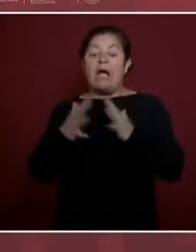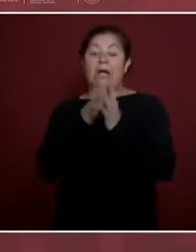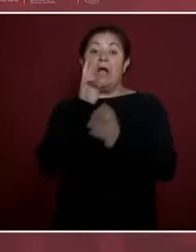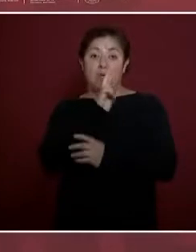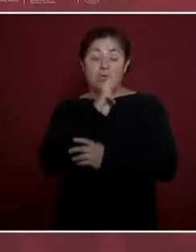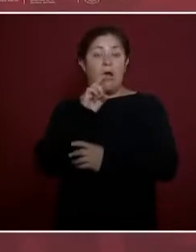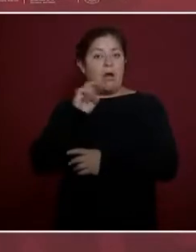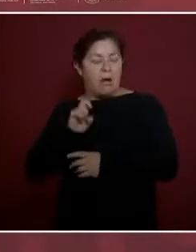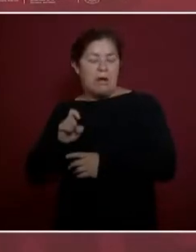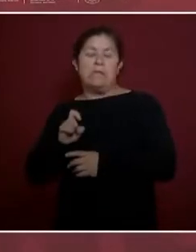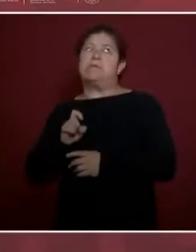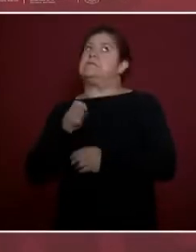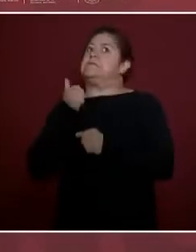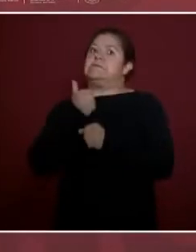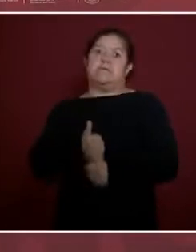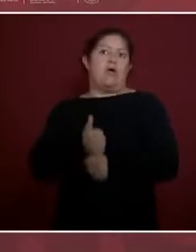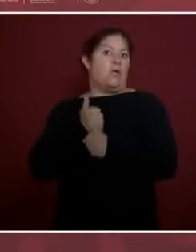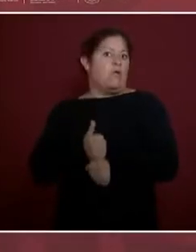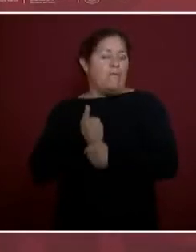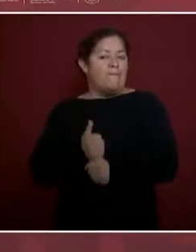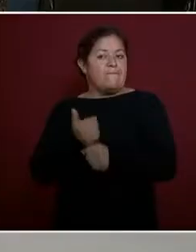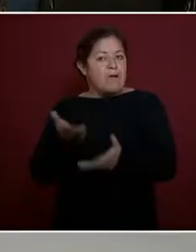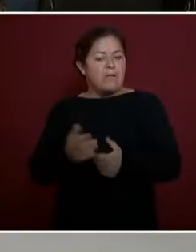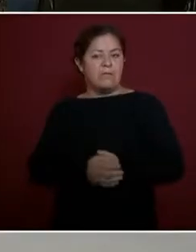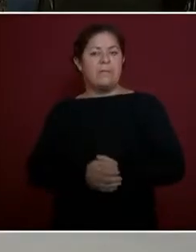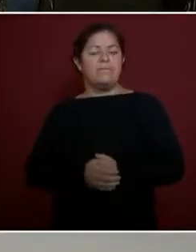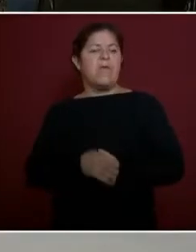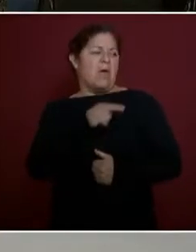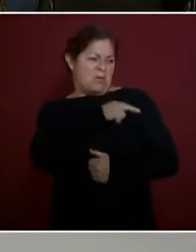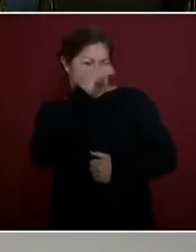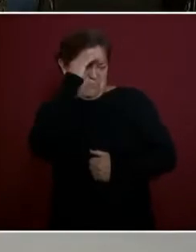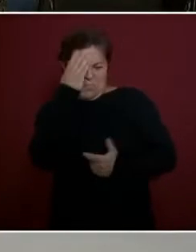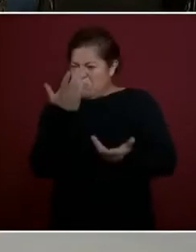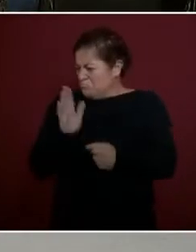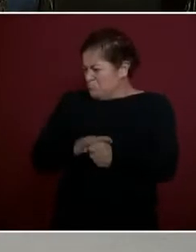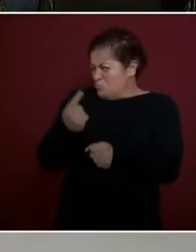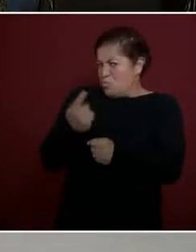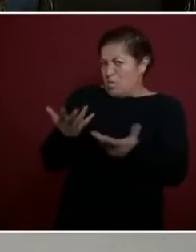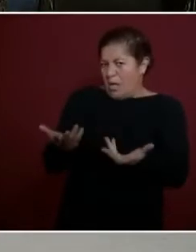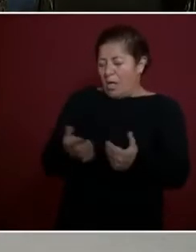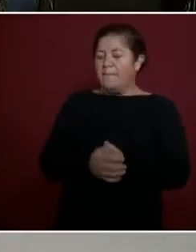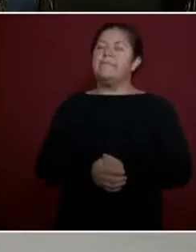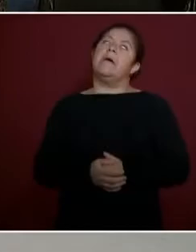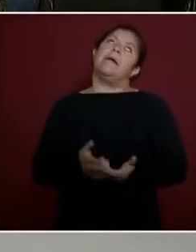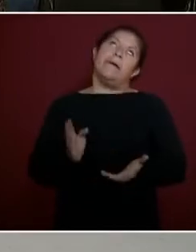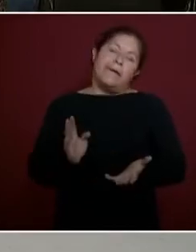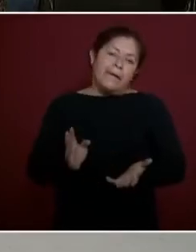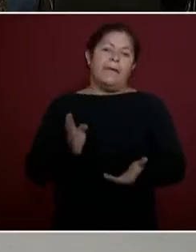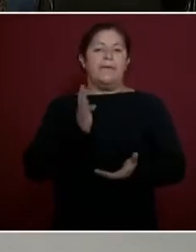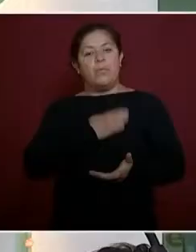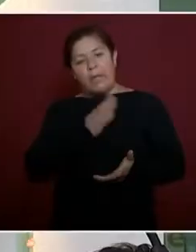y Ucrania. Y alguien diría ¿y por qué? Bueno, porque